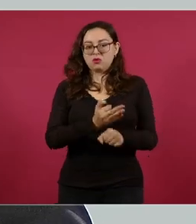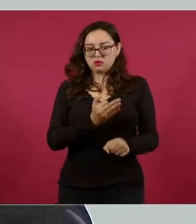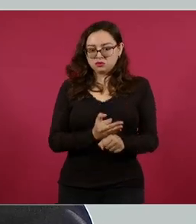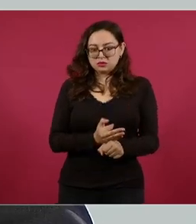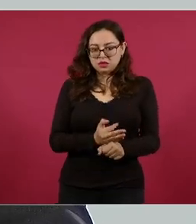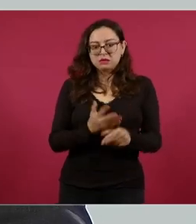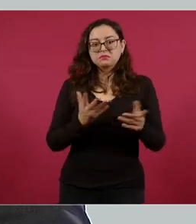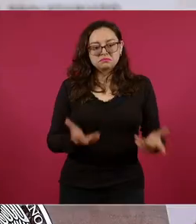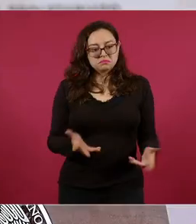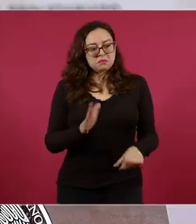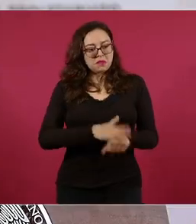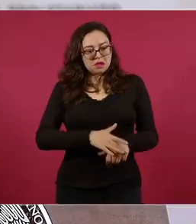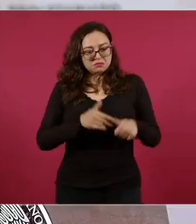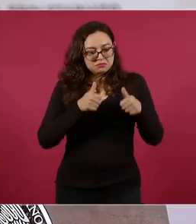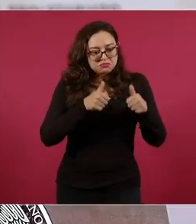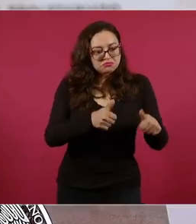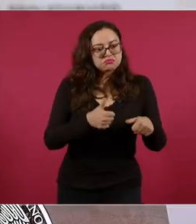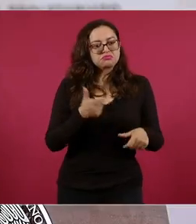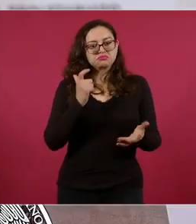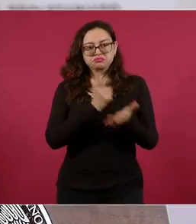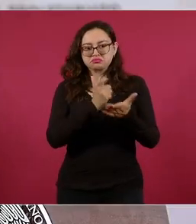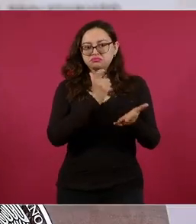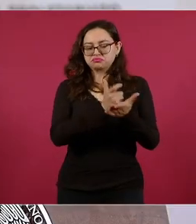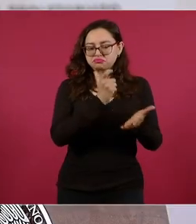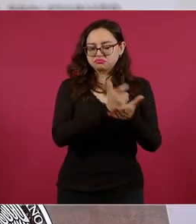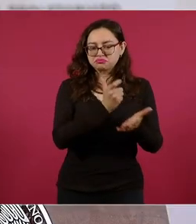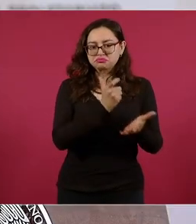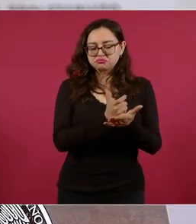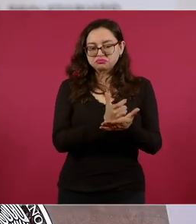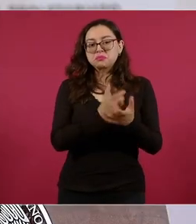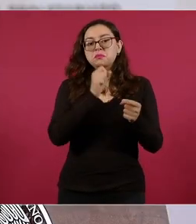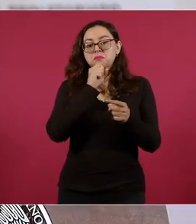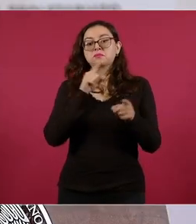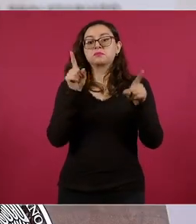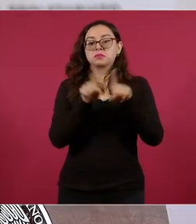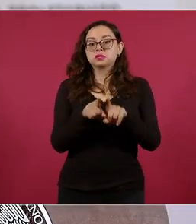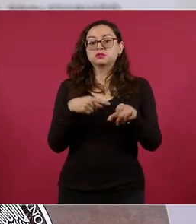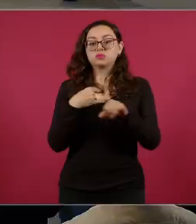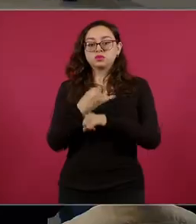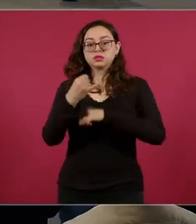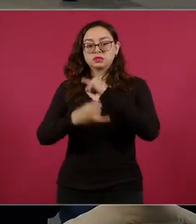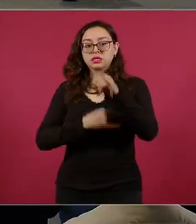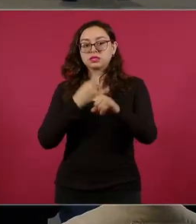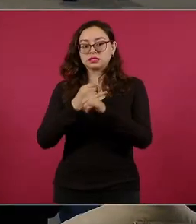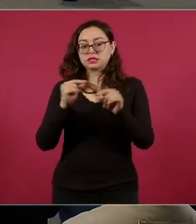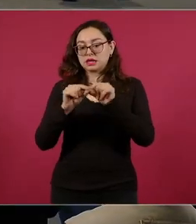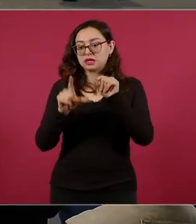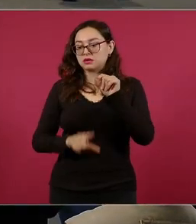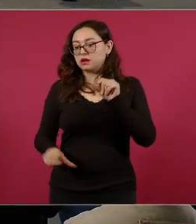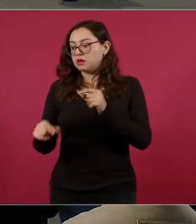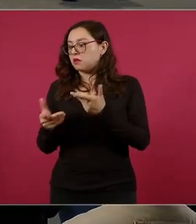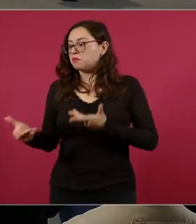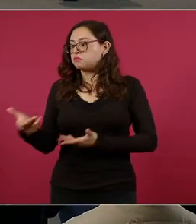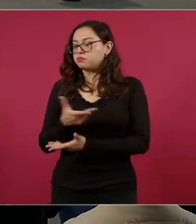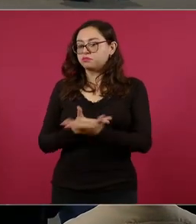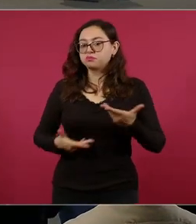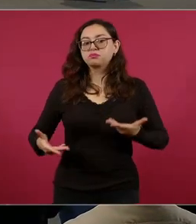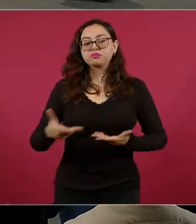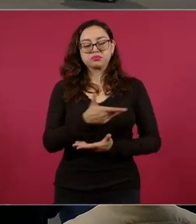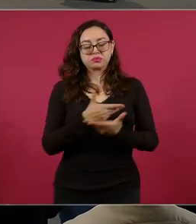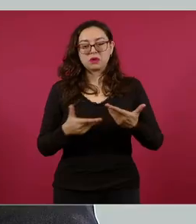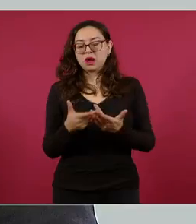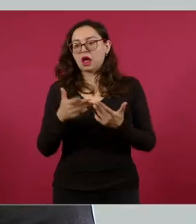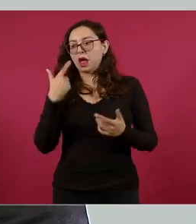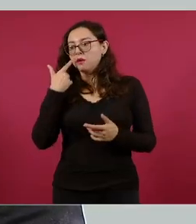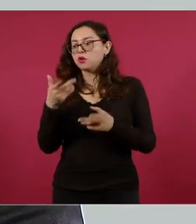depende menos del exterior y cuenta con un portafolio diversificado en los mercados nacionales, pero también internacionales y mercados de